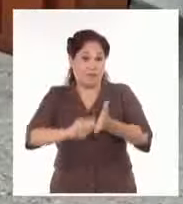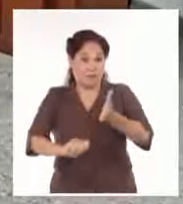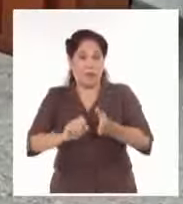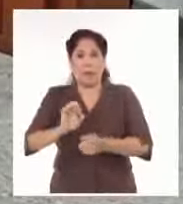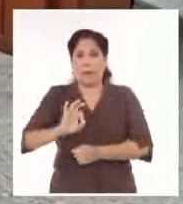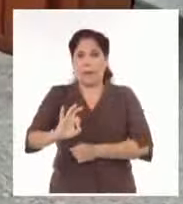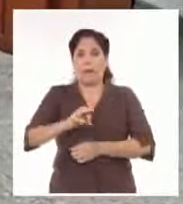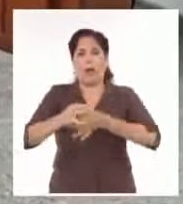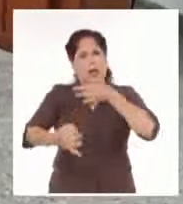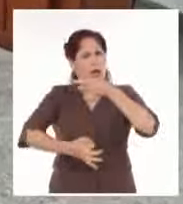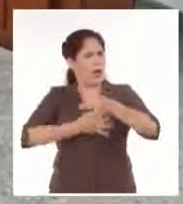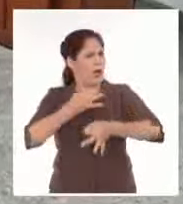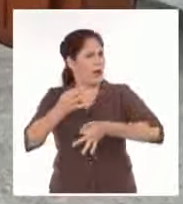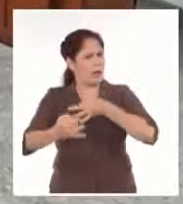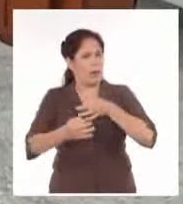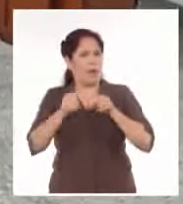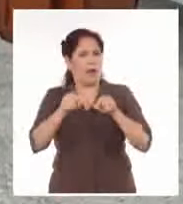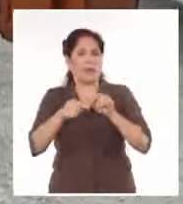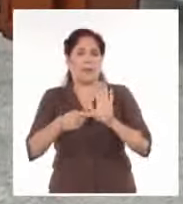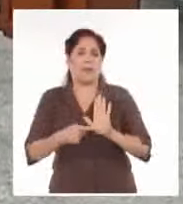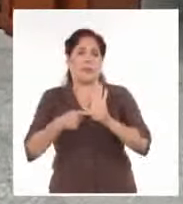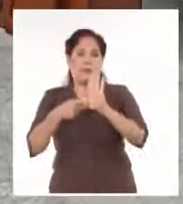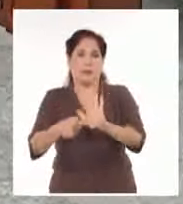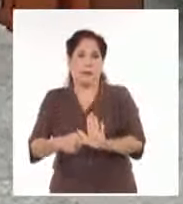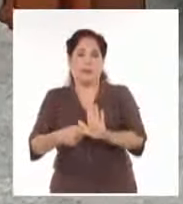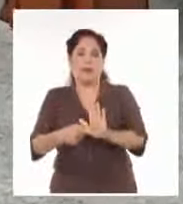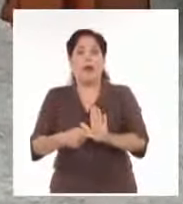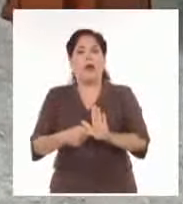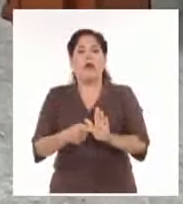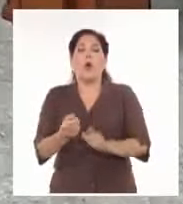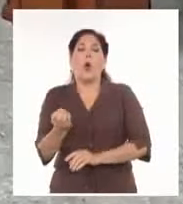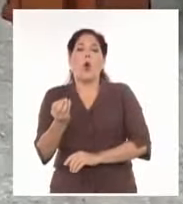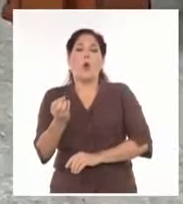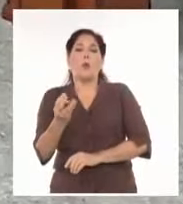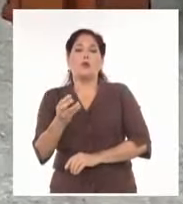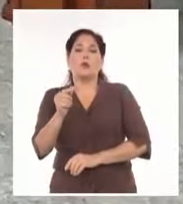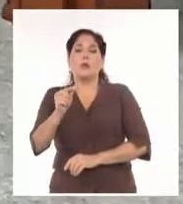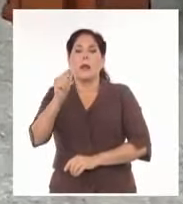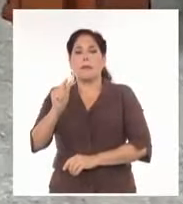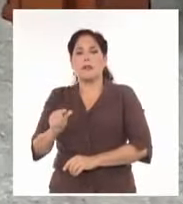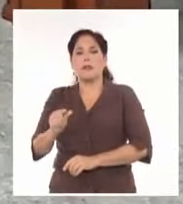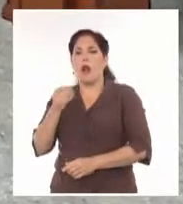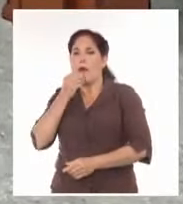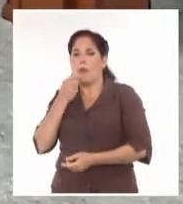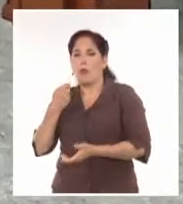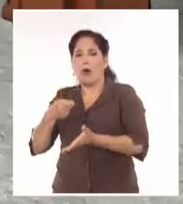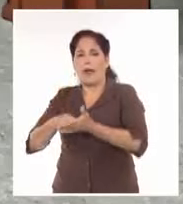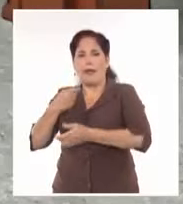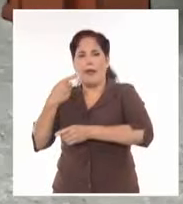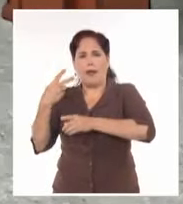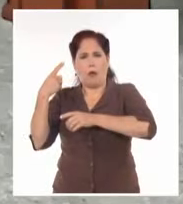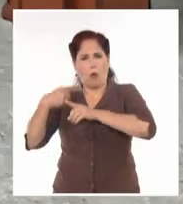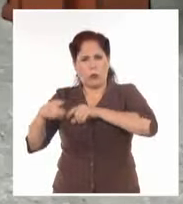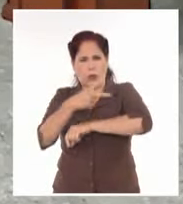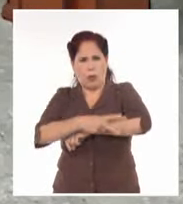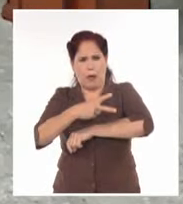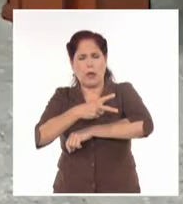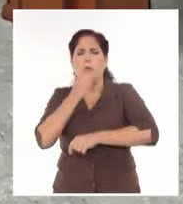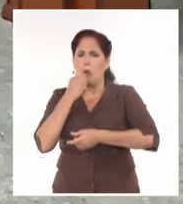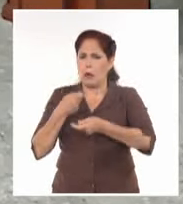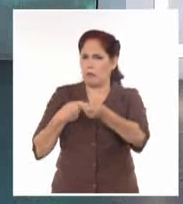explicó que en la cita se presentará la cartera de oportunidades para la inversión extranjera y la oferta exportable del país.